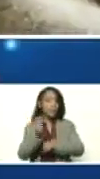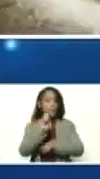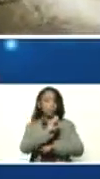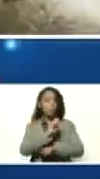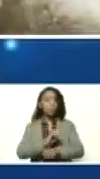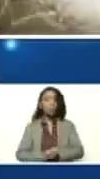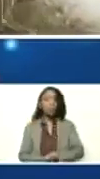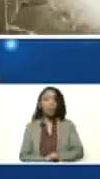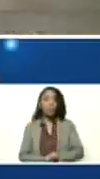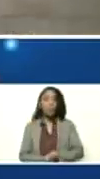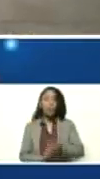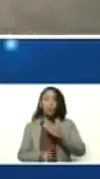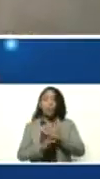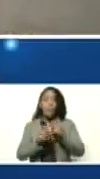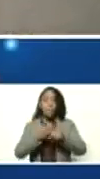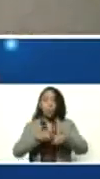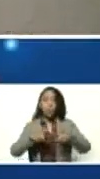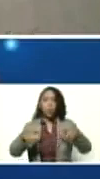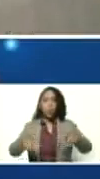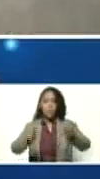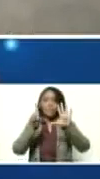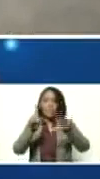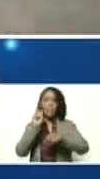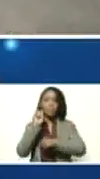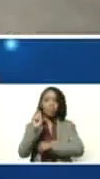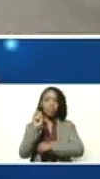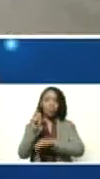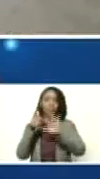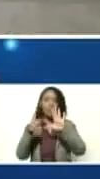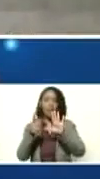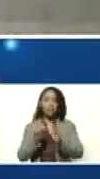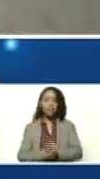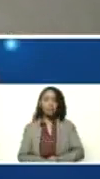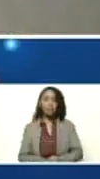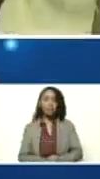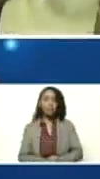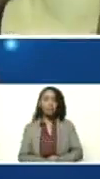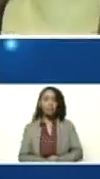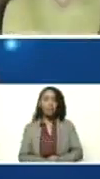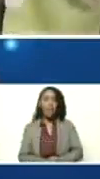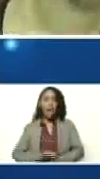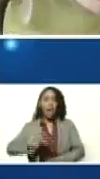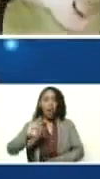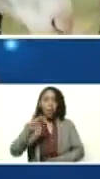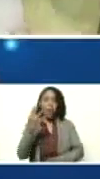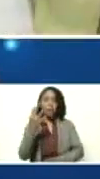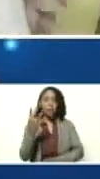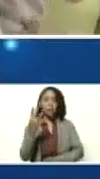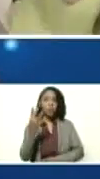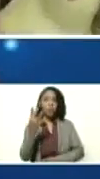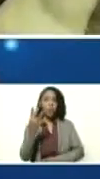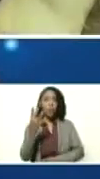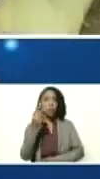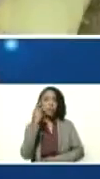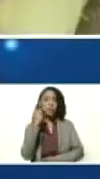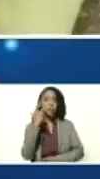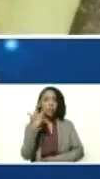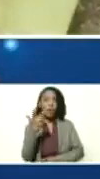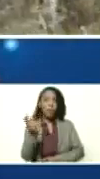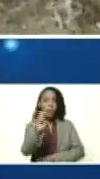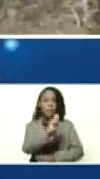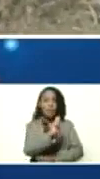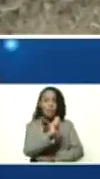tuvimos un crecimiento de 7.6. El cuarto trimestre fue más fuerte que el tercer